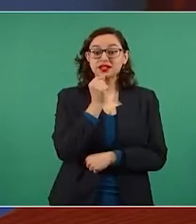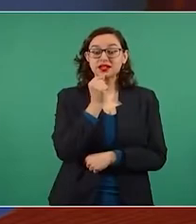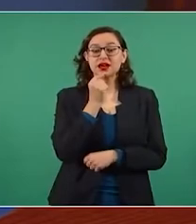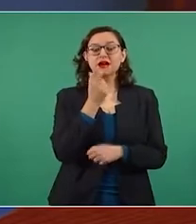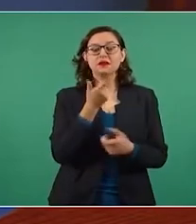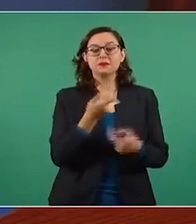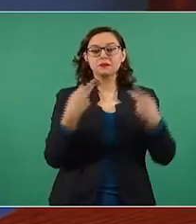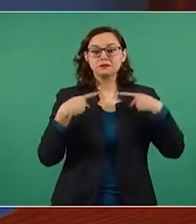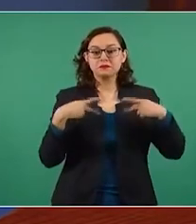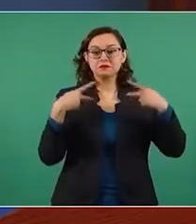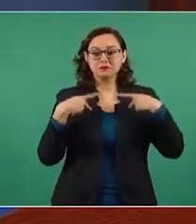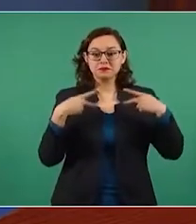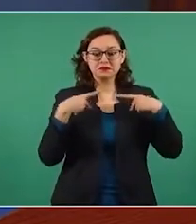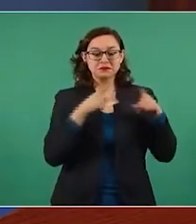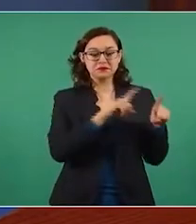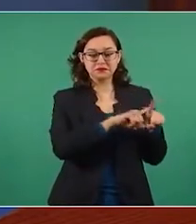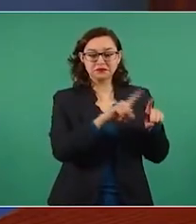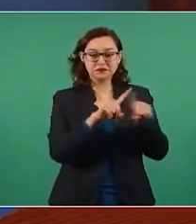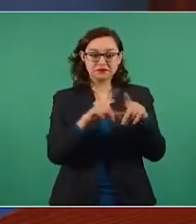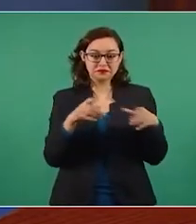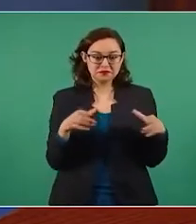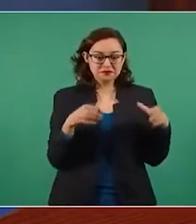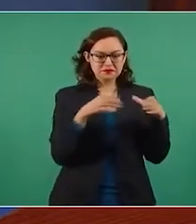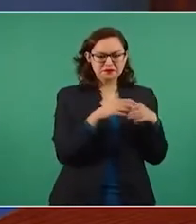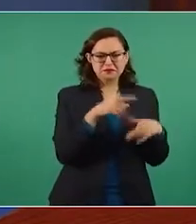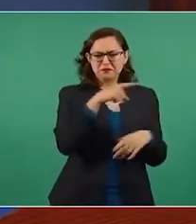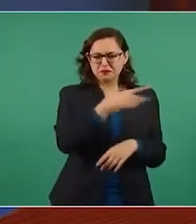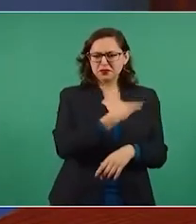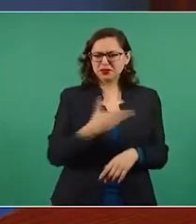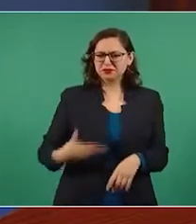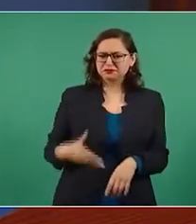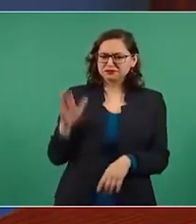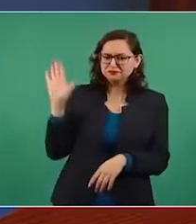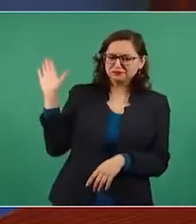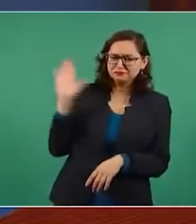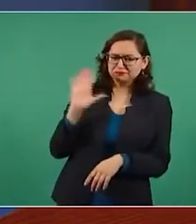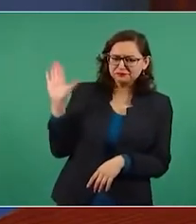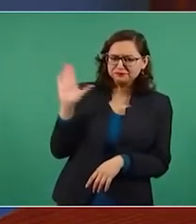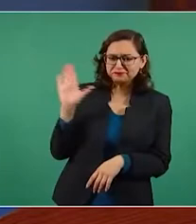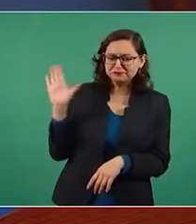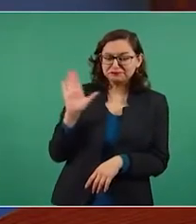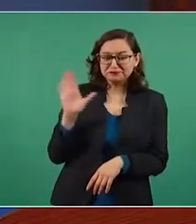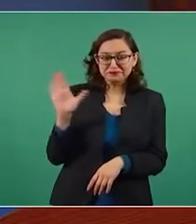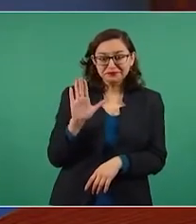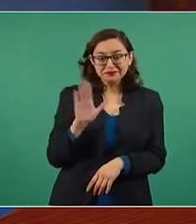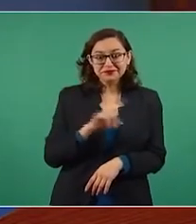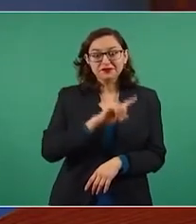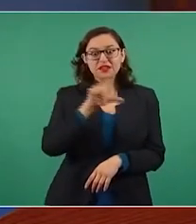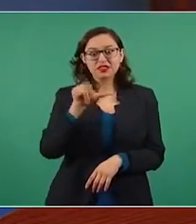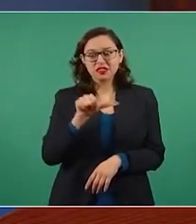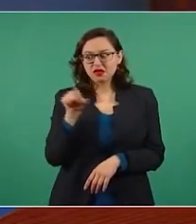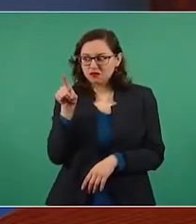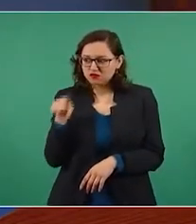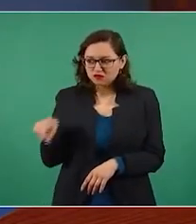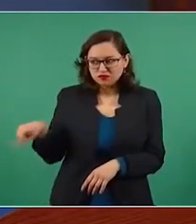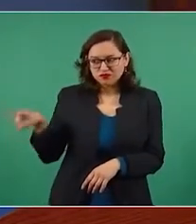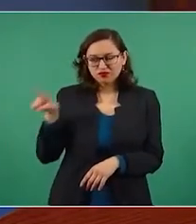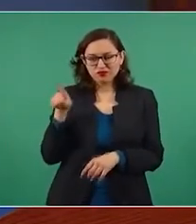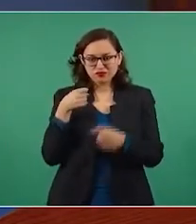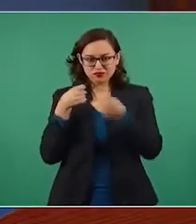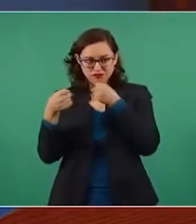Salvador García Soto es columnista del periódico El Universal.